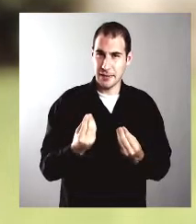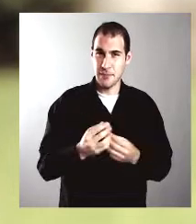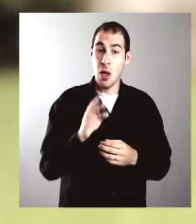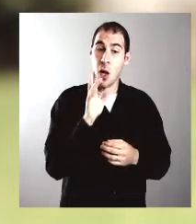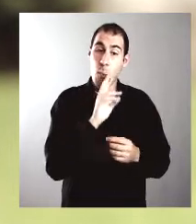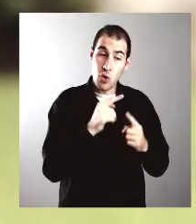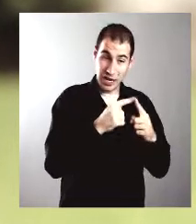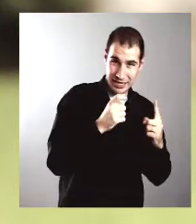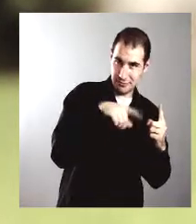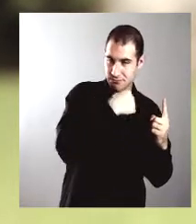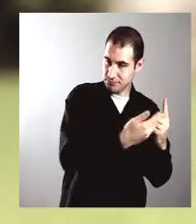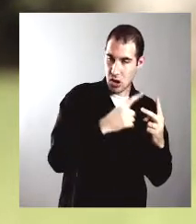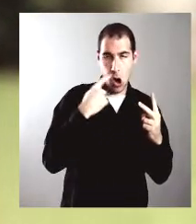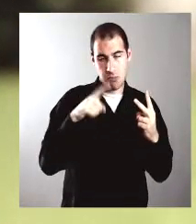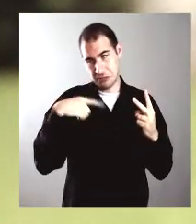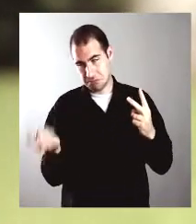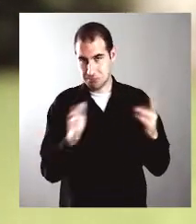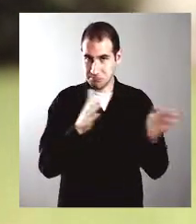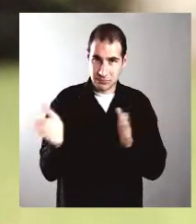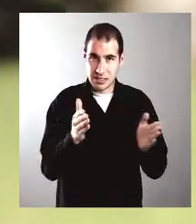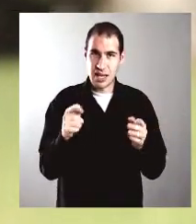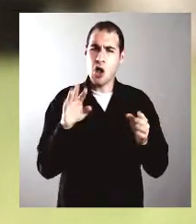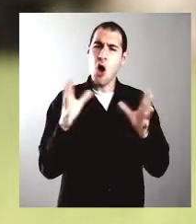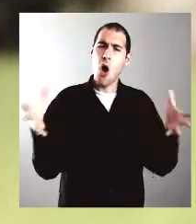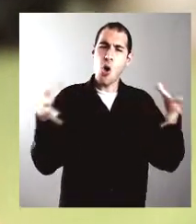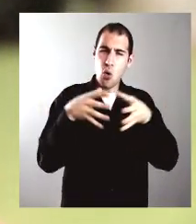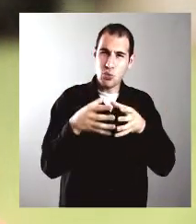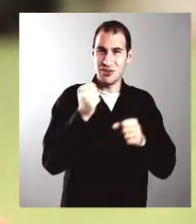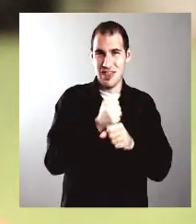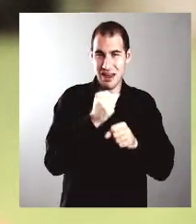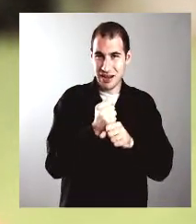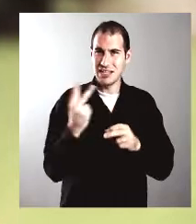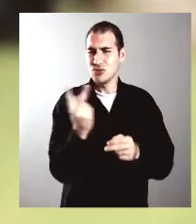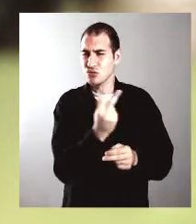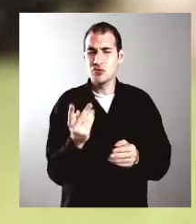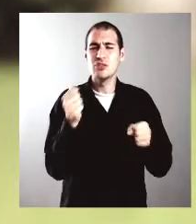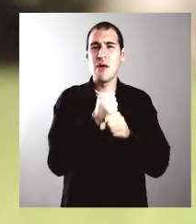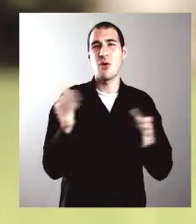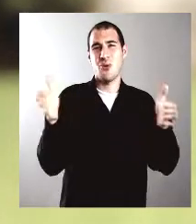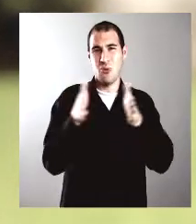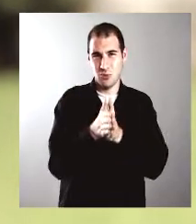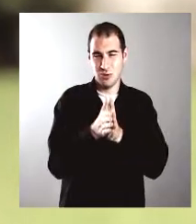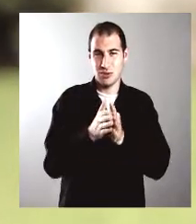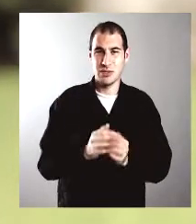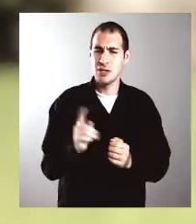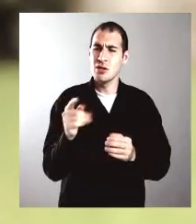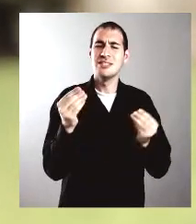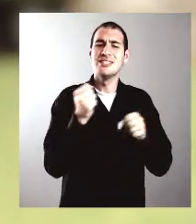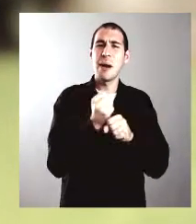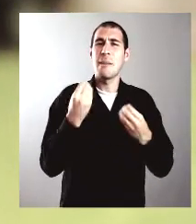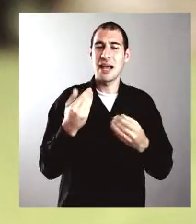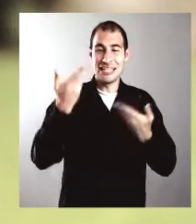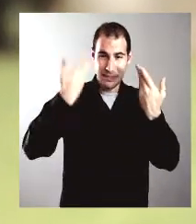mujeres y los hombres existe un todo, que es una pareja que trabaja en pos del desarrollo